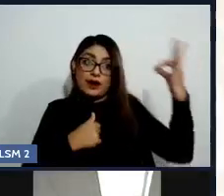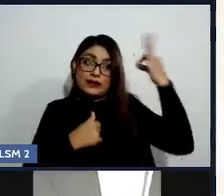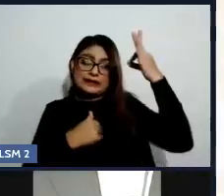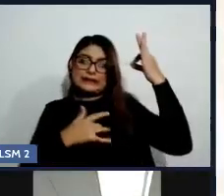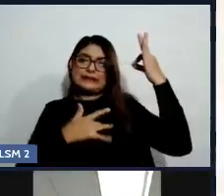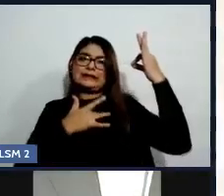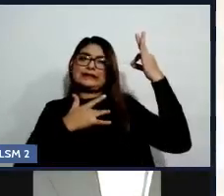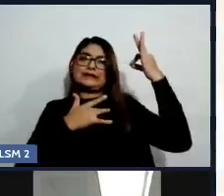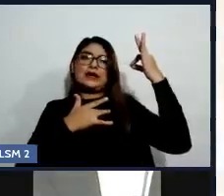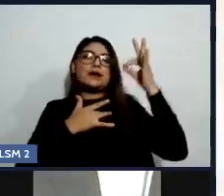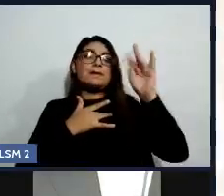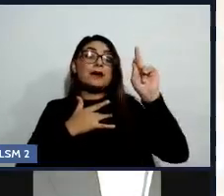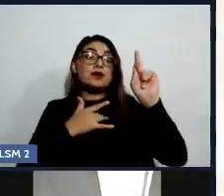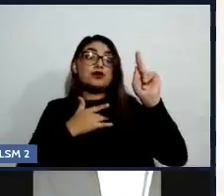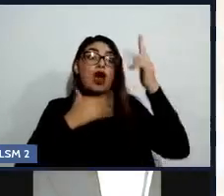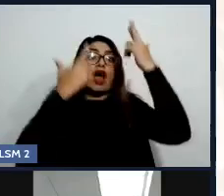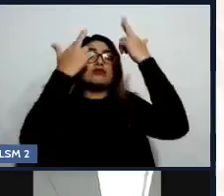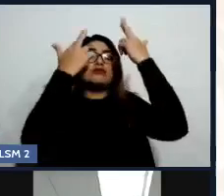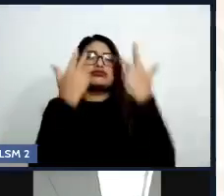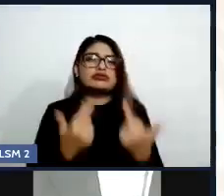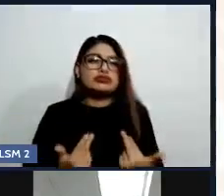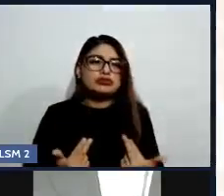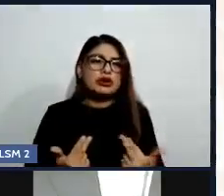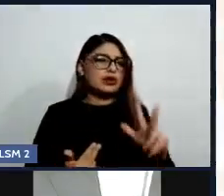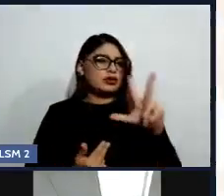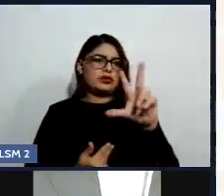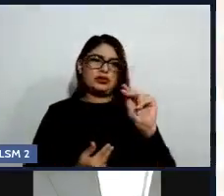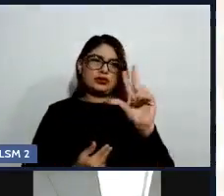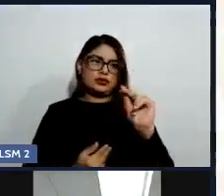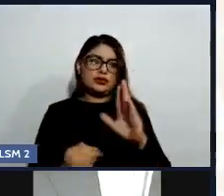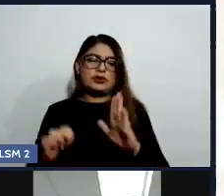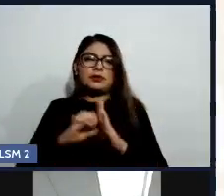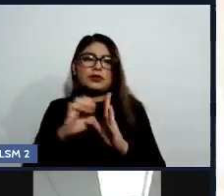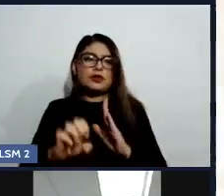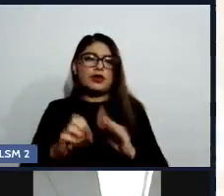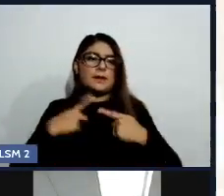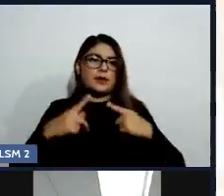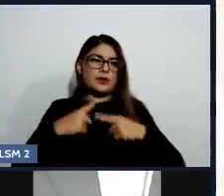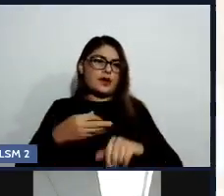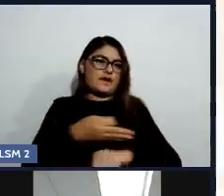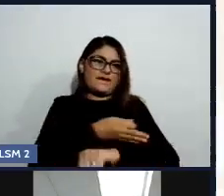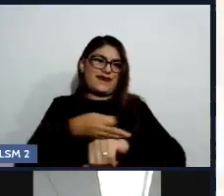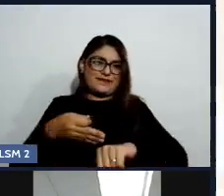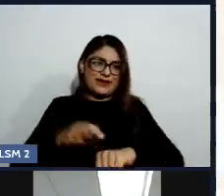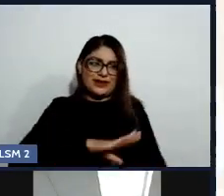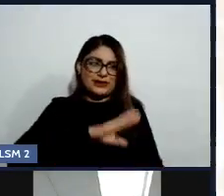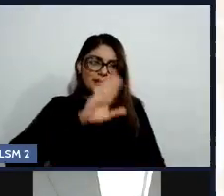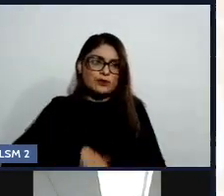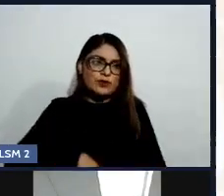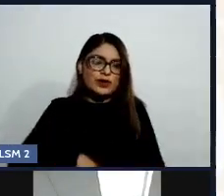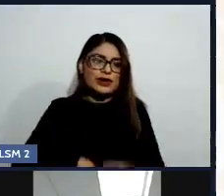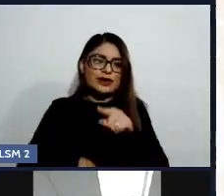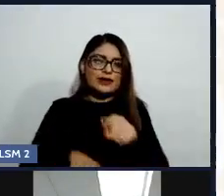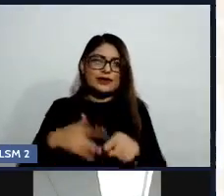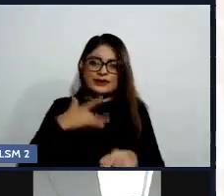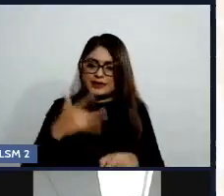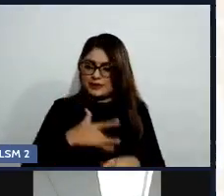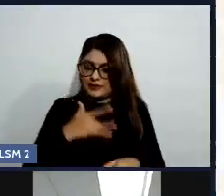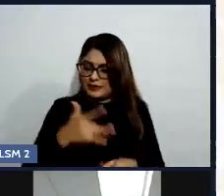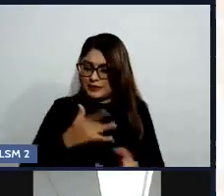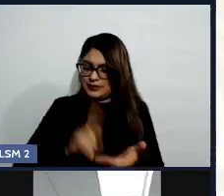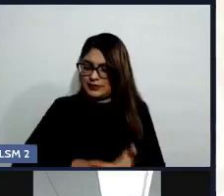Cuando, por ejemplo, un familiar muere, pues esa es una de las sensaciones o de las emociones más